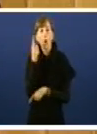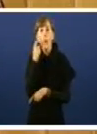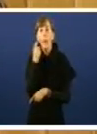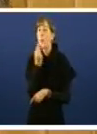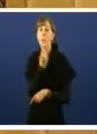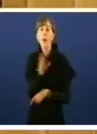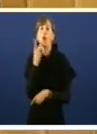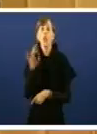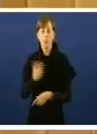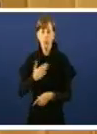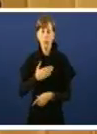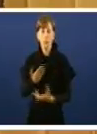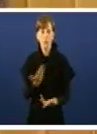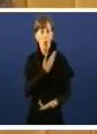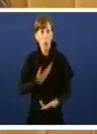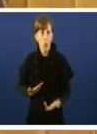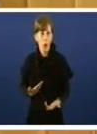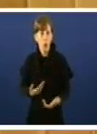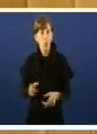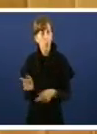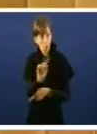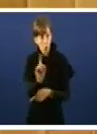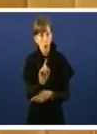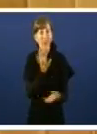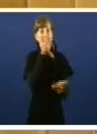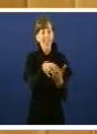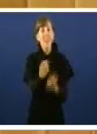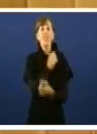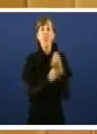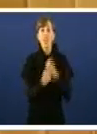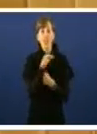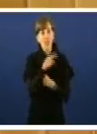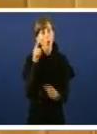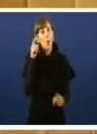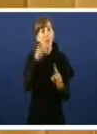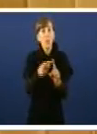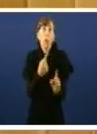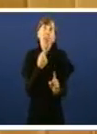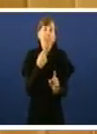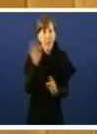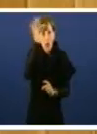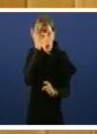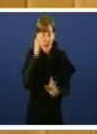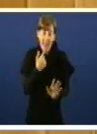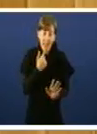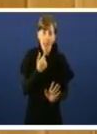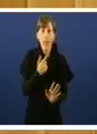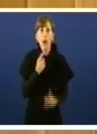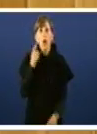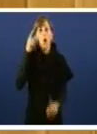ser o propietario dun. Senón que as entidades financeiras deben servir, polo menos iso que día teoría, para